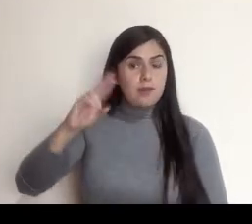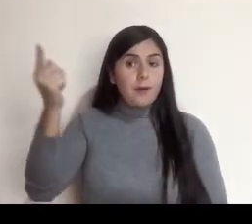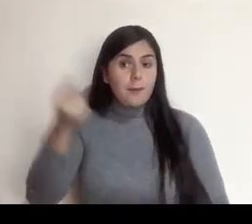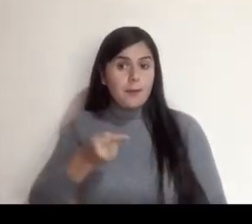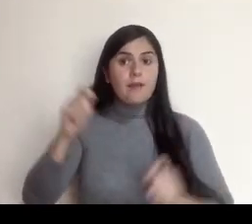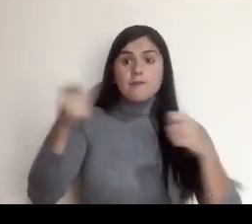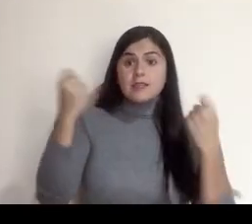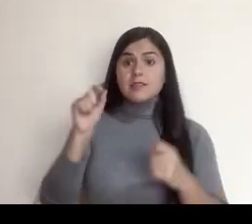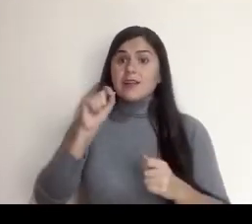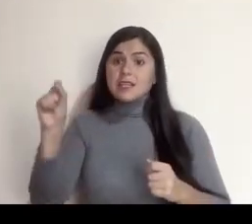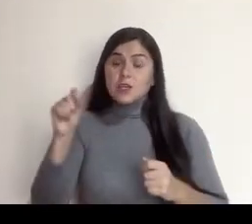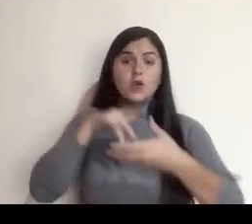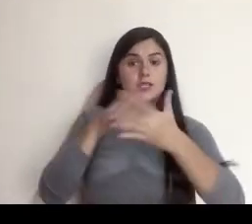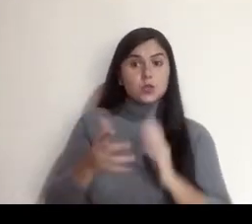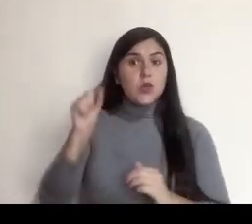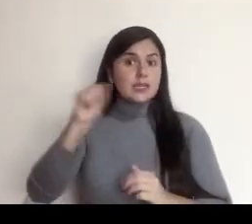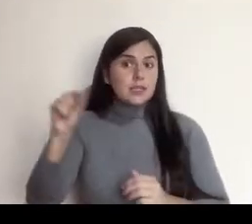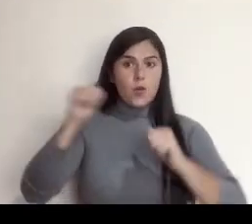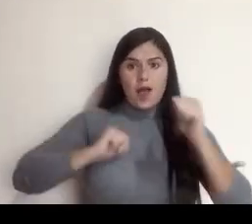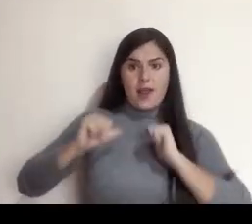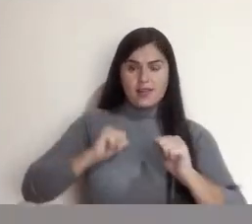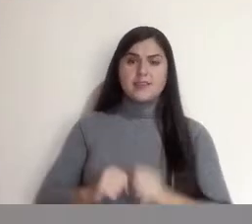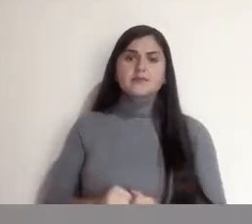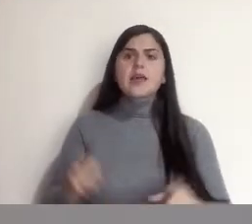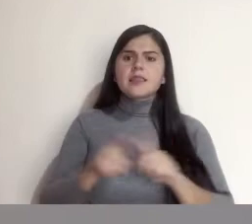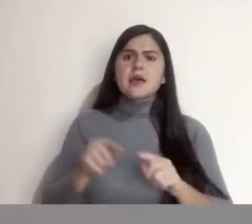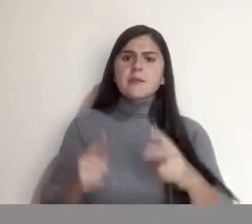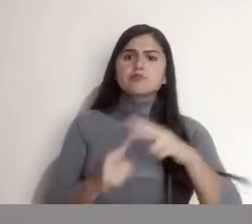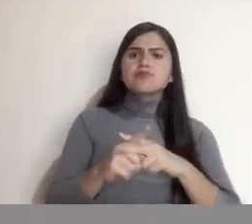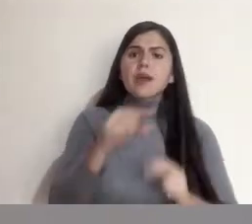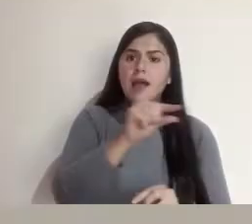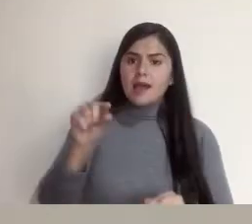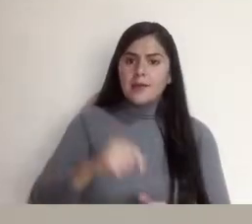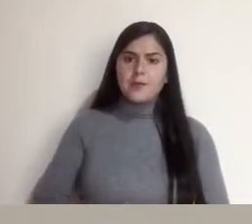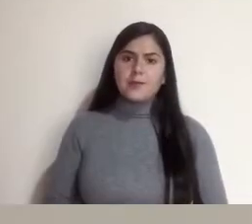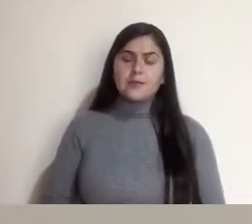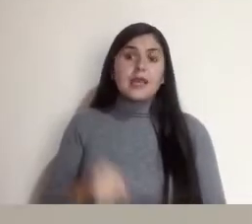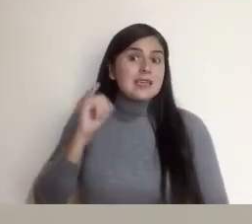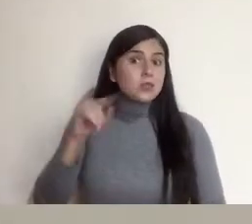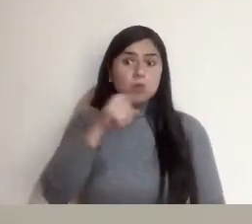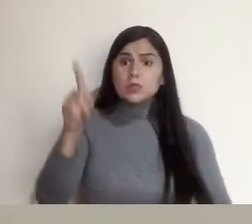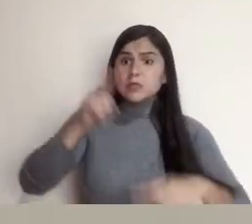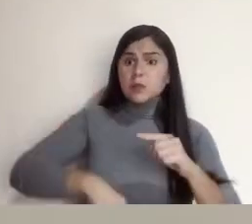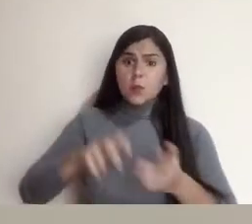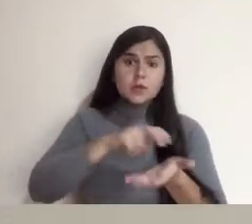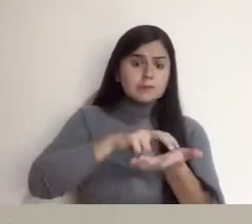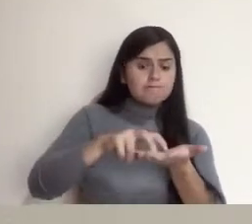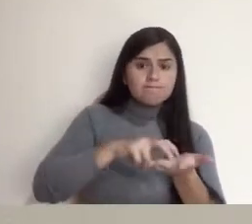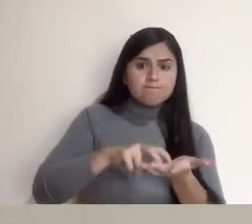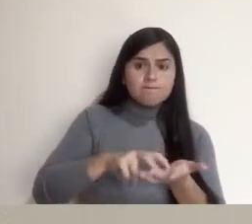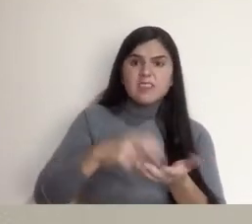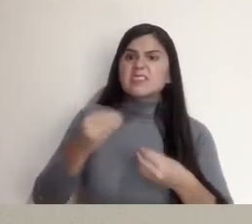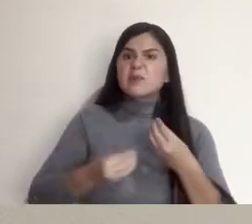barra inclinada festival-estudiantil-artes. También aparece aquí abajo. Si no tienen cómo imprimirlo,